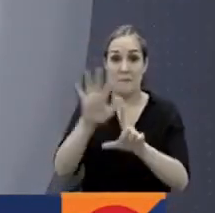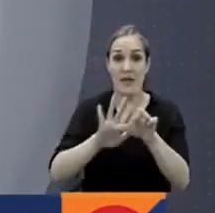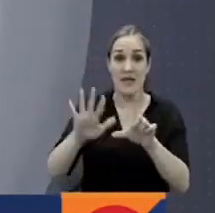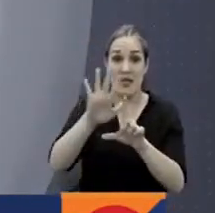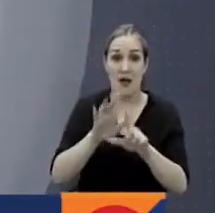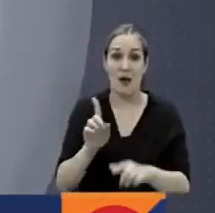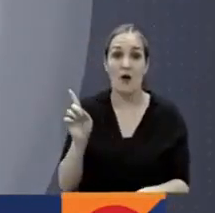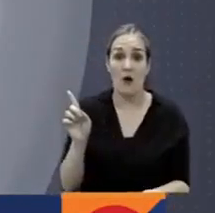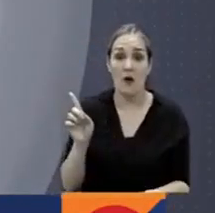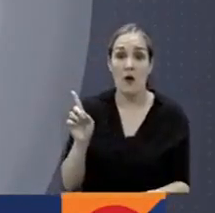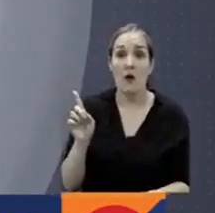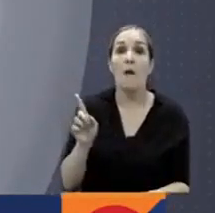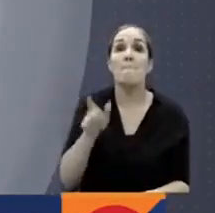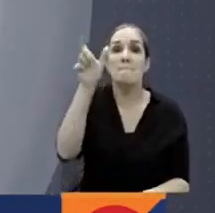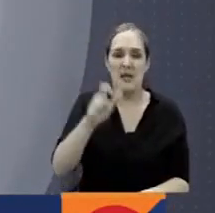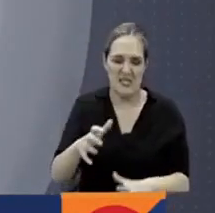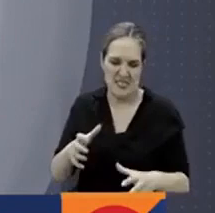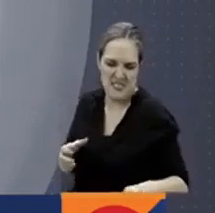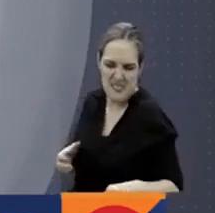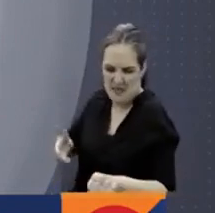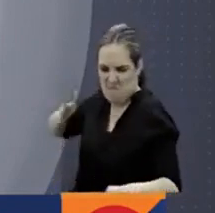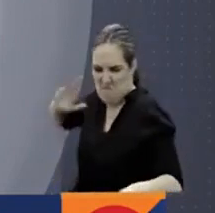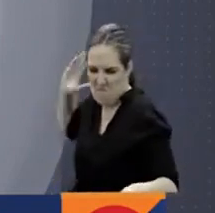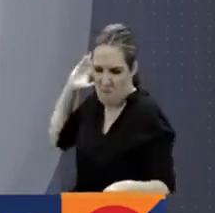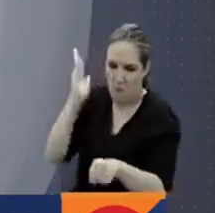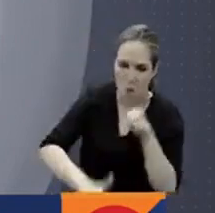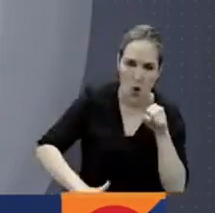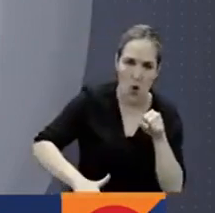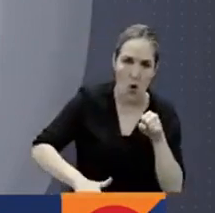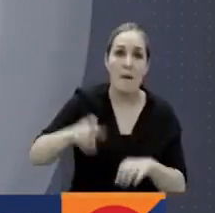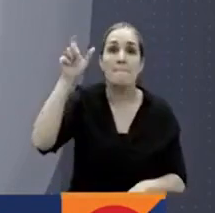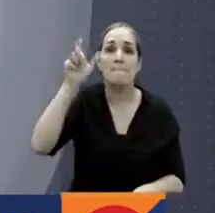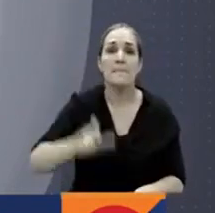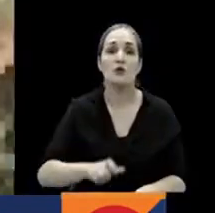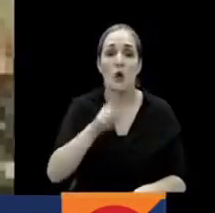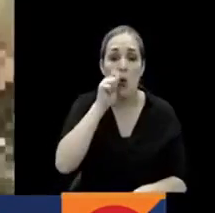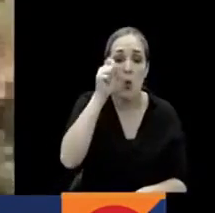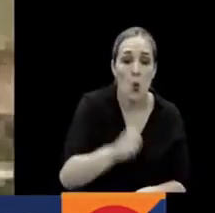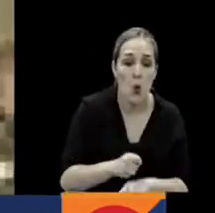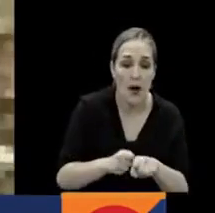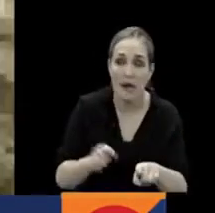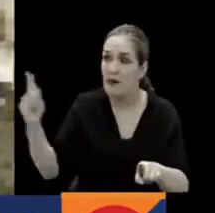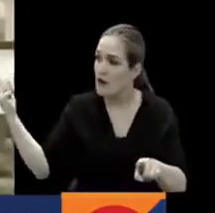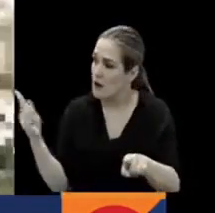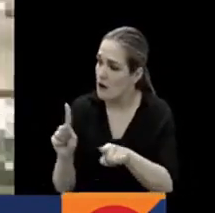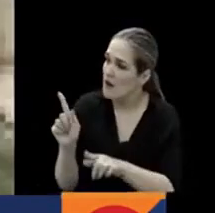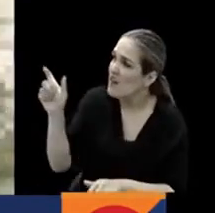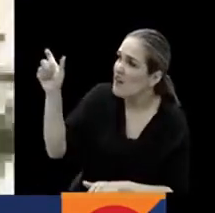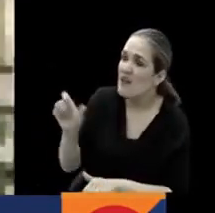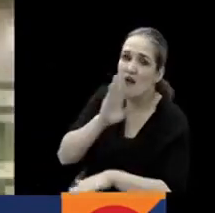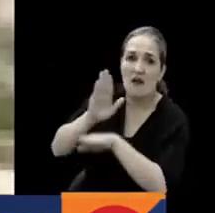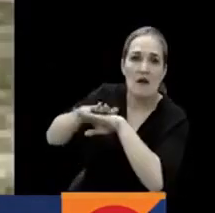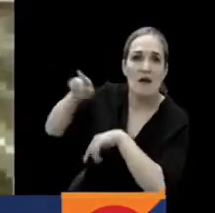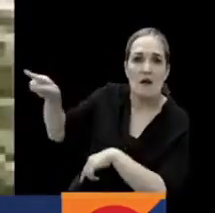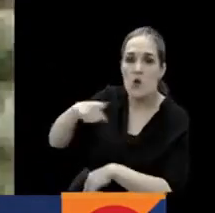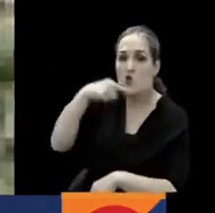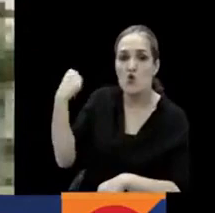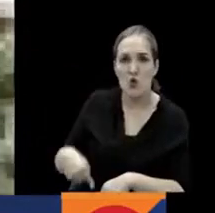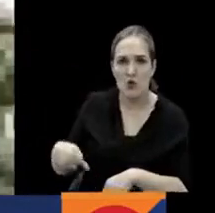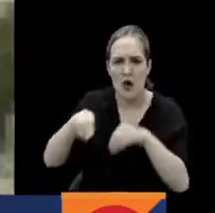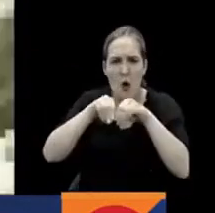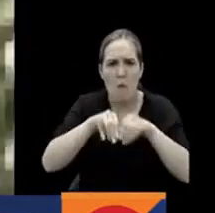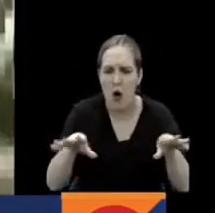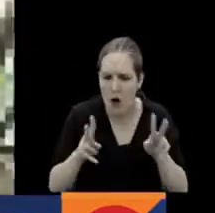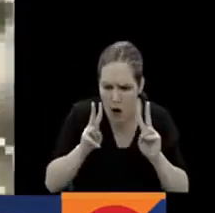de una presunta decapitación de un prisionero de guerra ucraniano a manos de militares rusos es el hashtag que